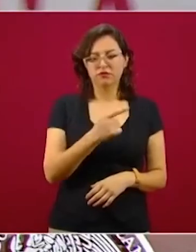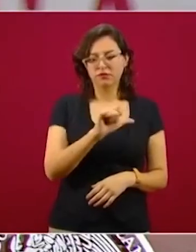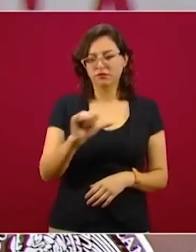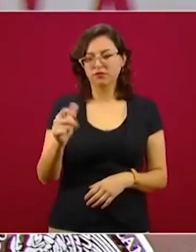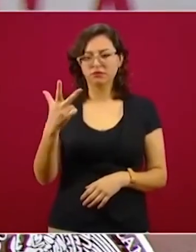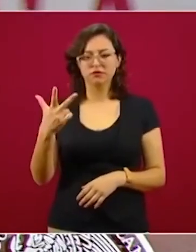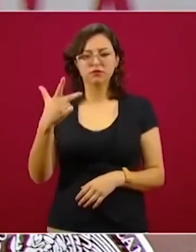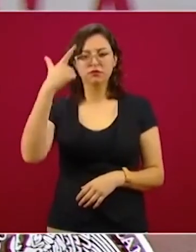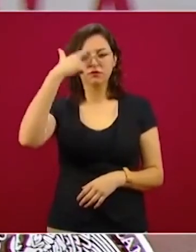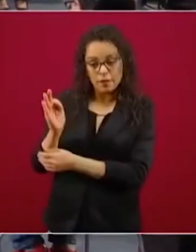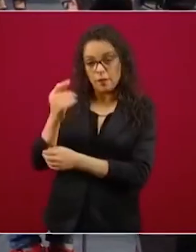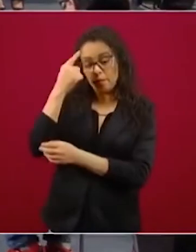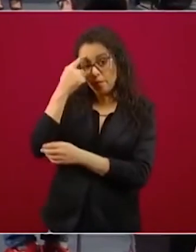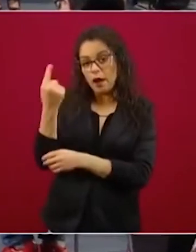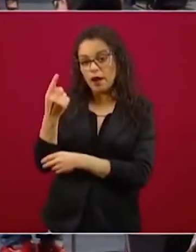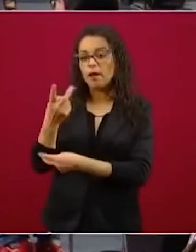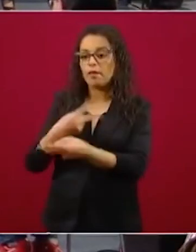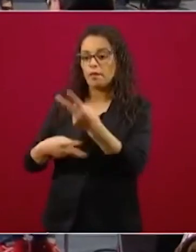a ocho.